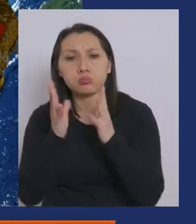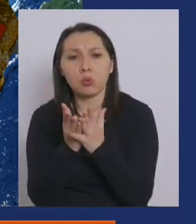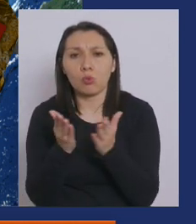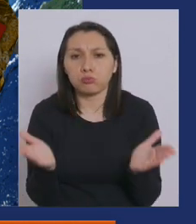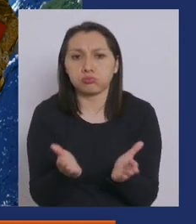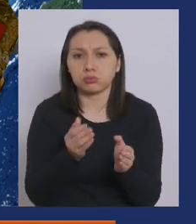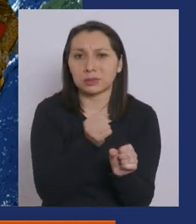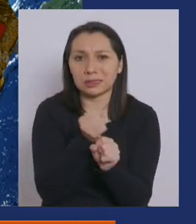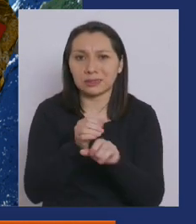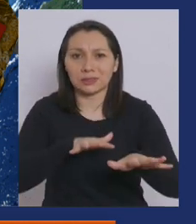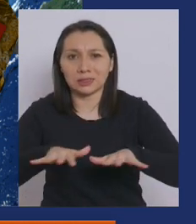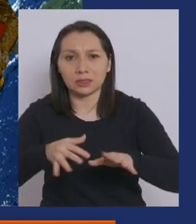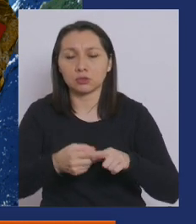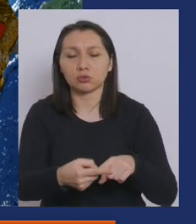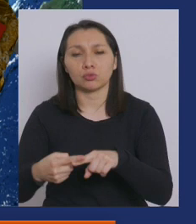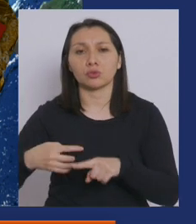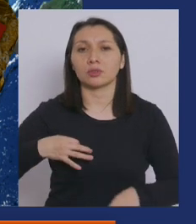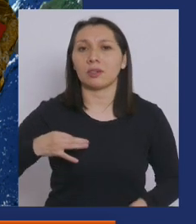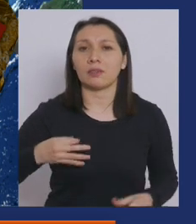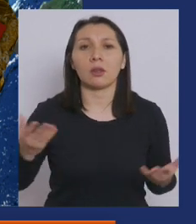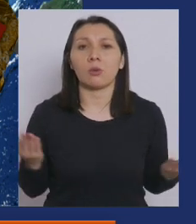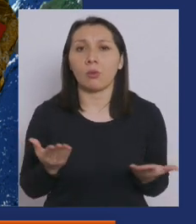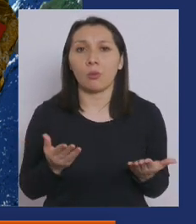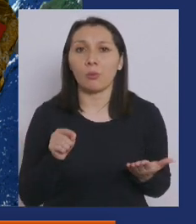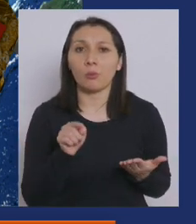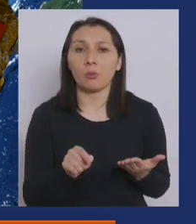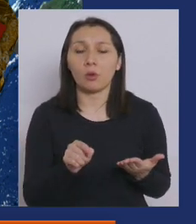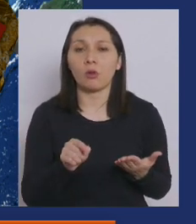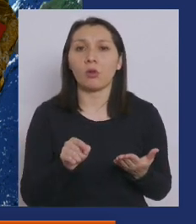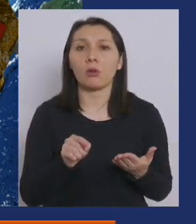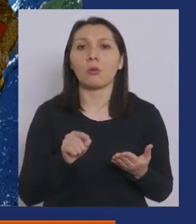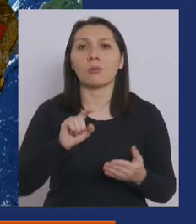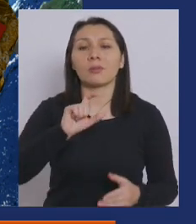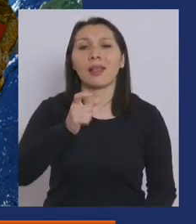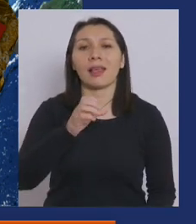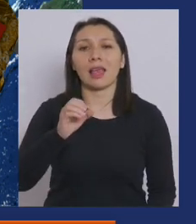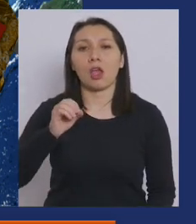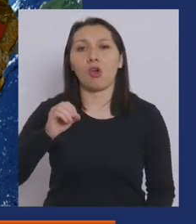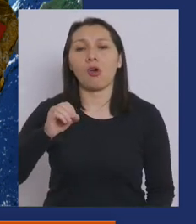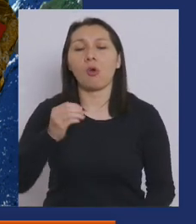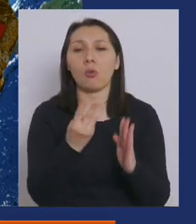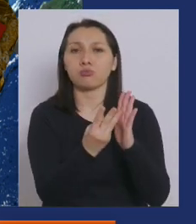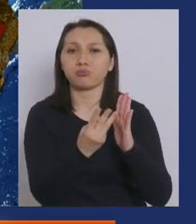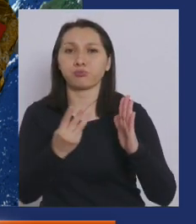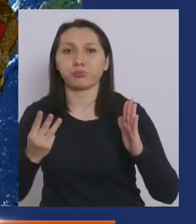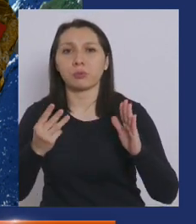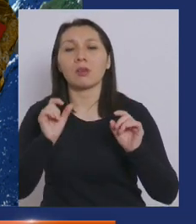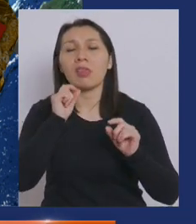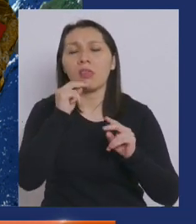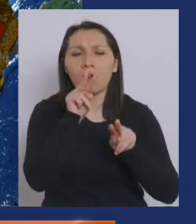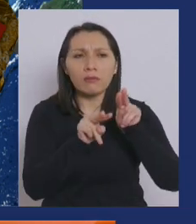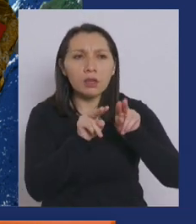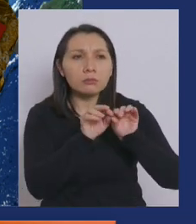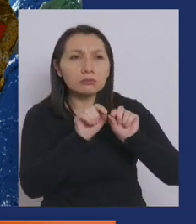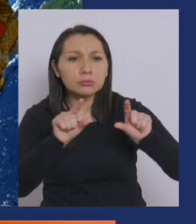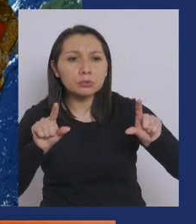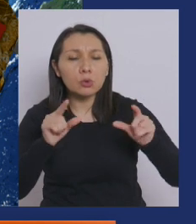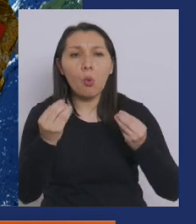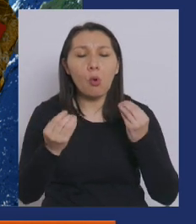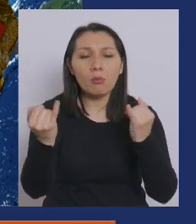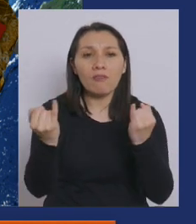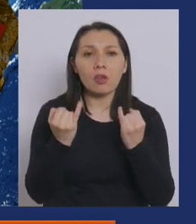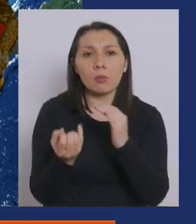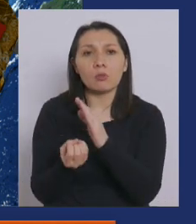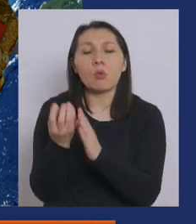para la sociedad civil, a través de un geoportal en la web y a través del desarrollo de